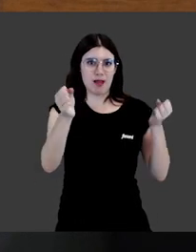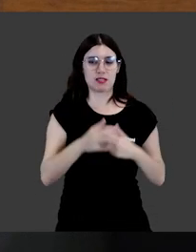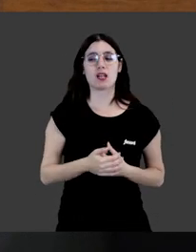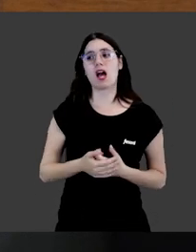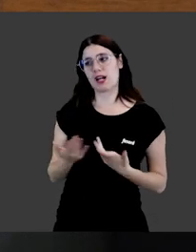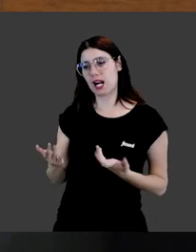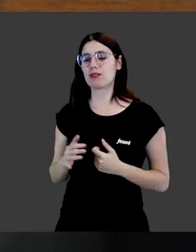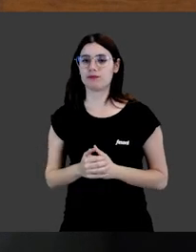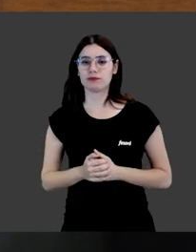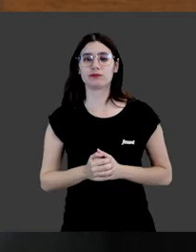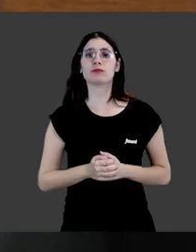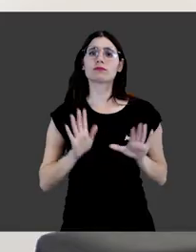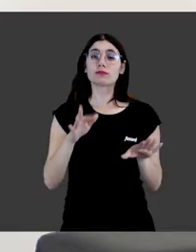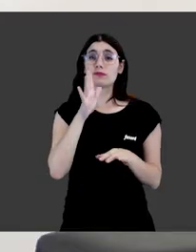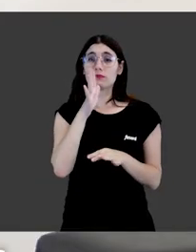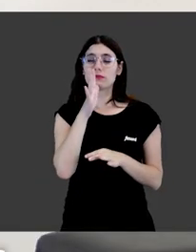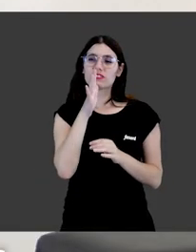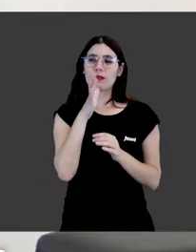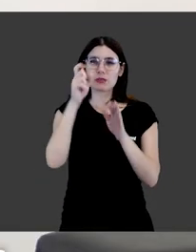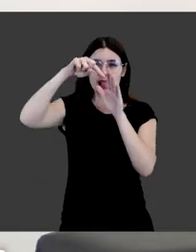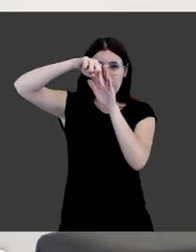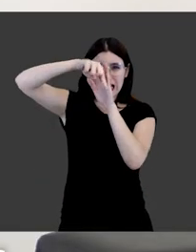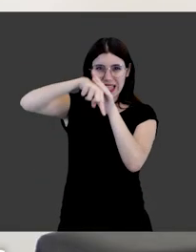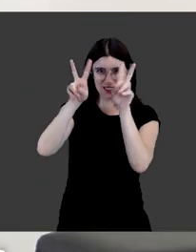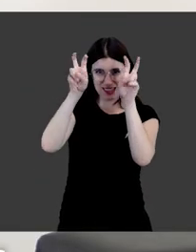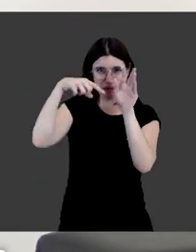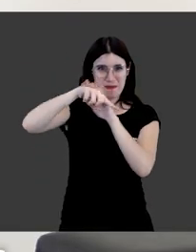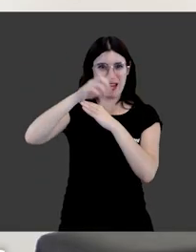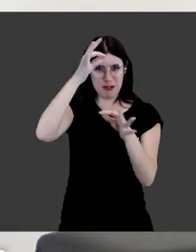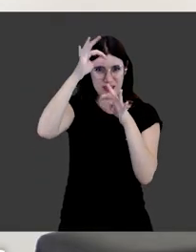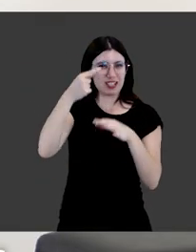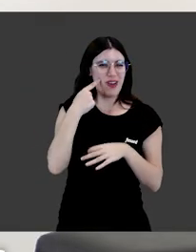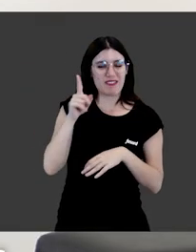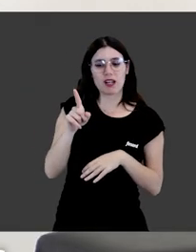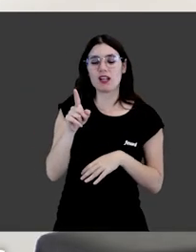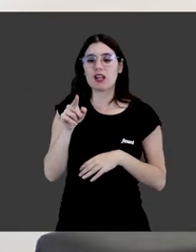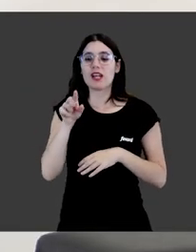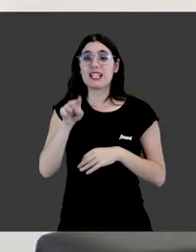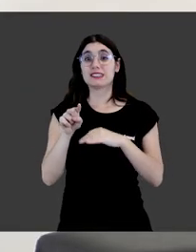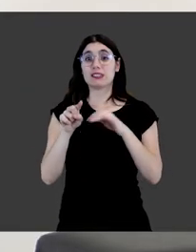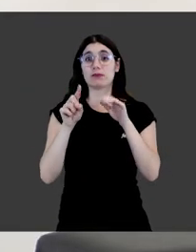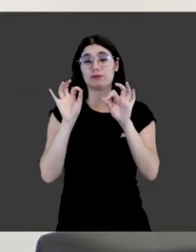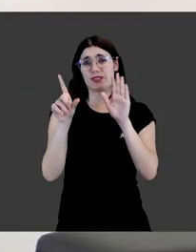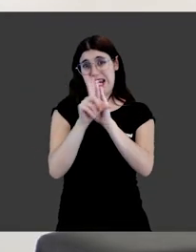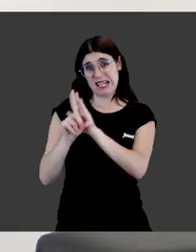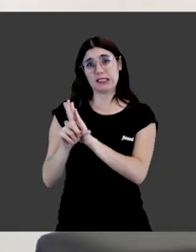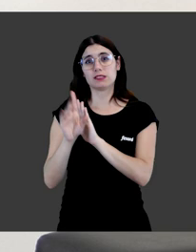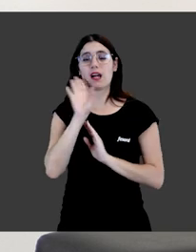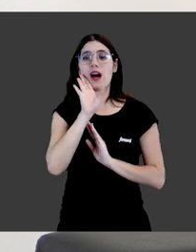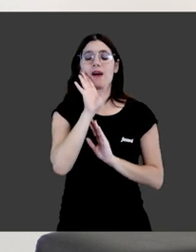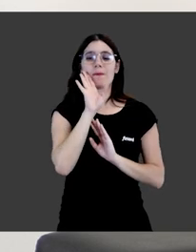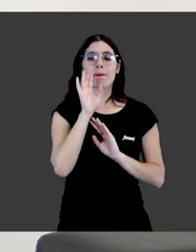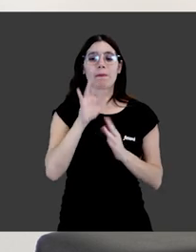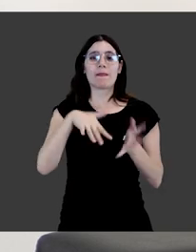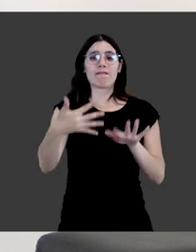leyes que he comentado. Vamos a ir descendiendo algunos aspectos concretos. A pesar de esta configuración